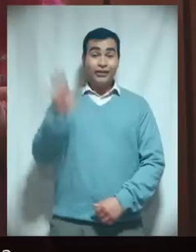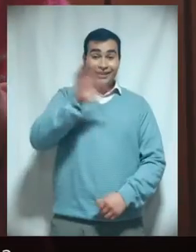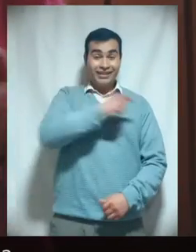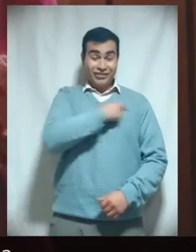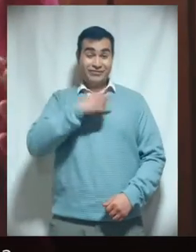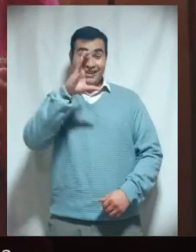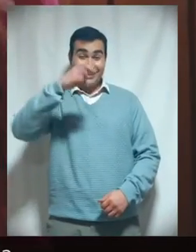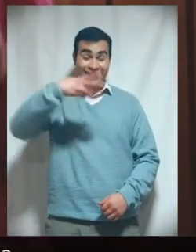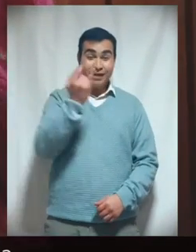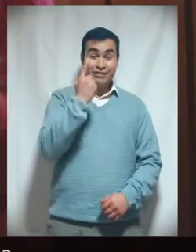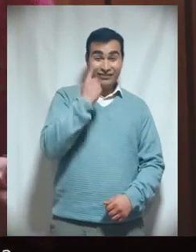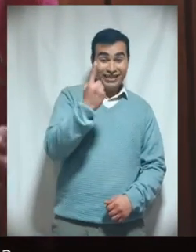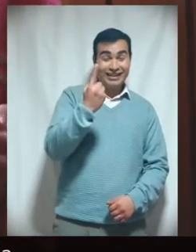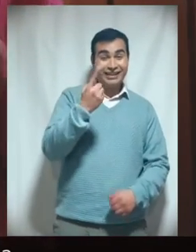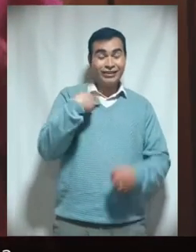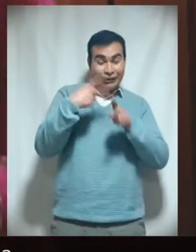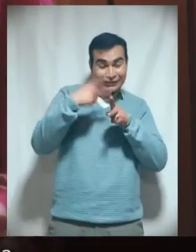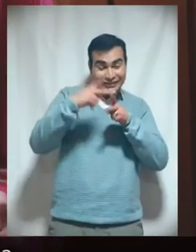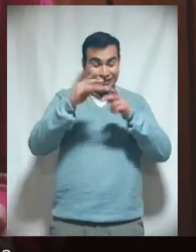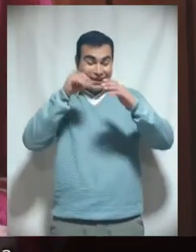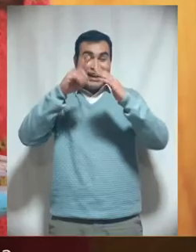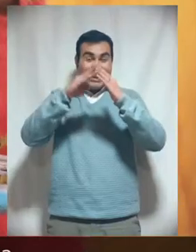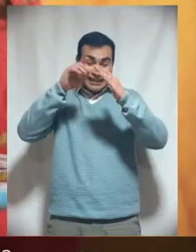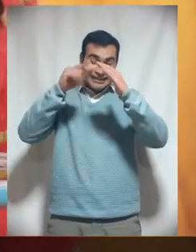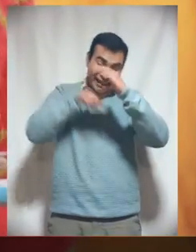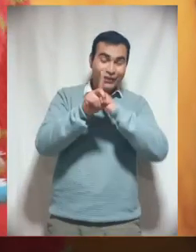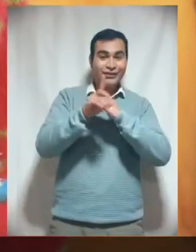Hola, soy Cami. Vende y verás lo que he hecho en cuarentena.